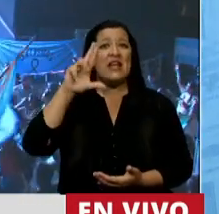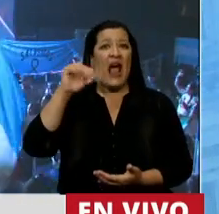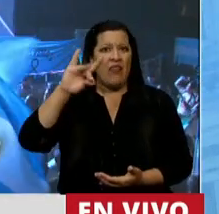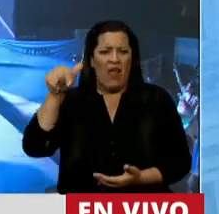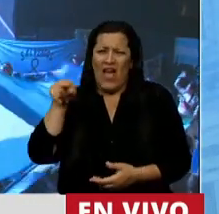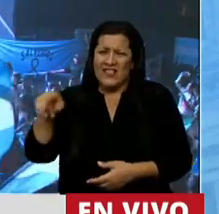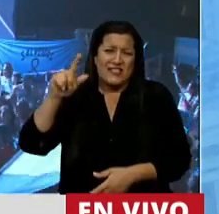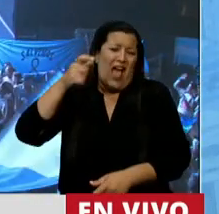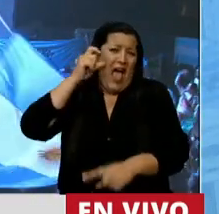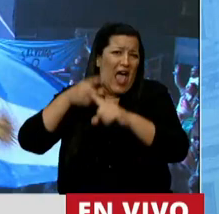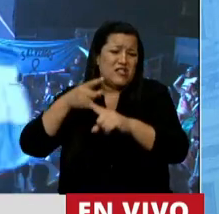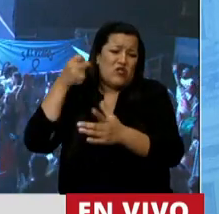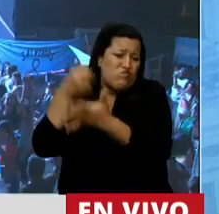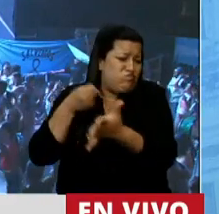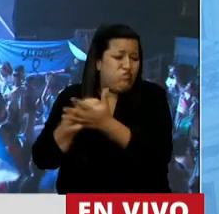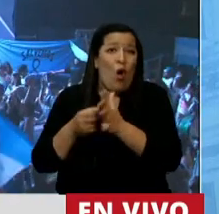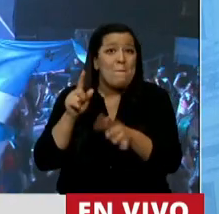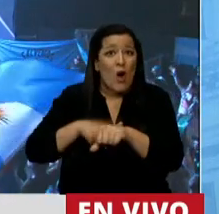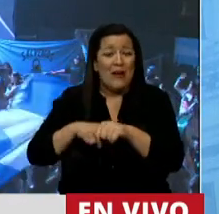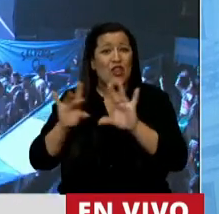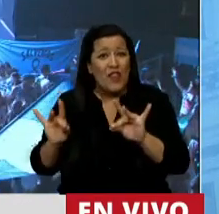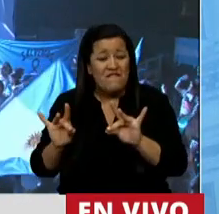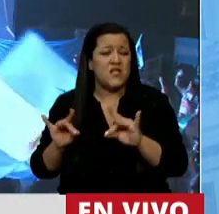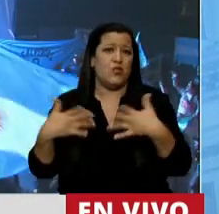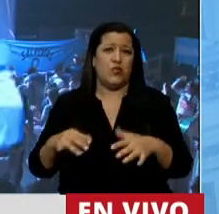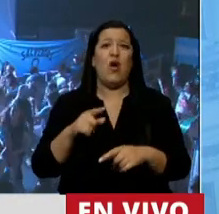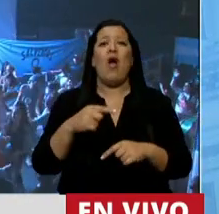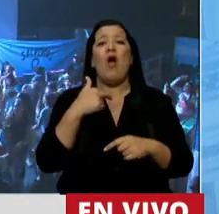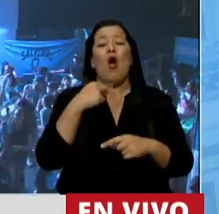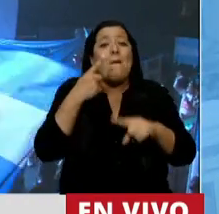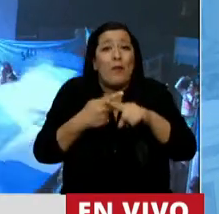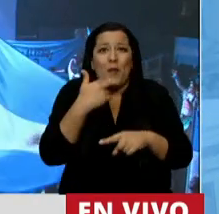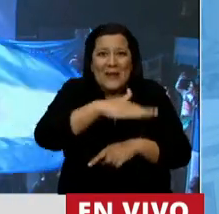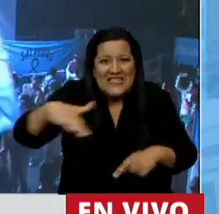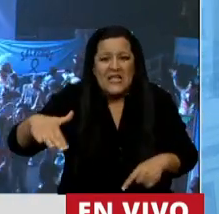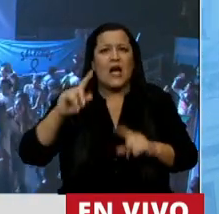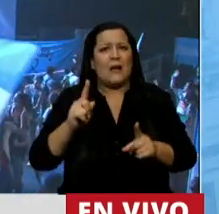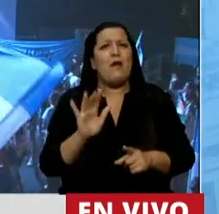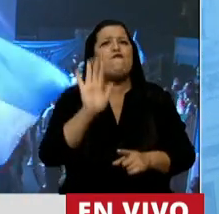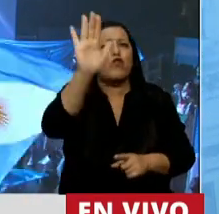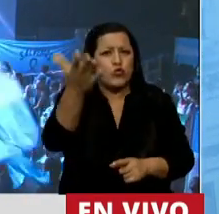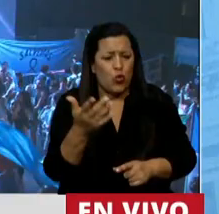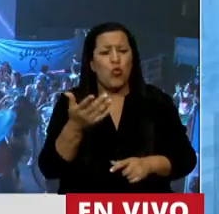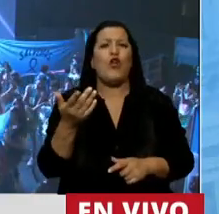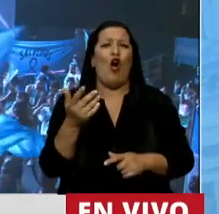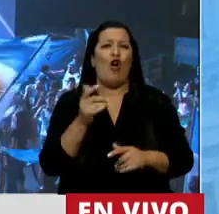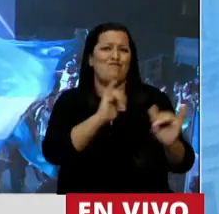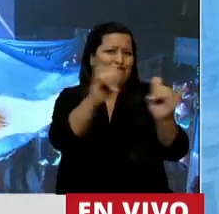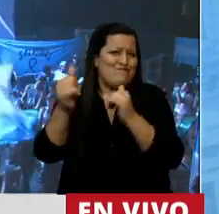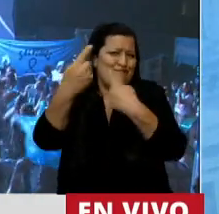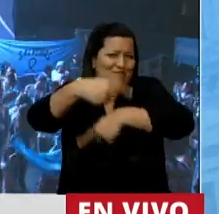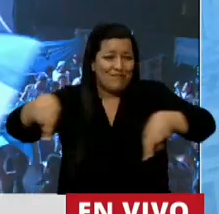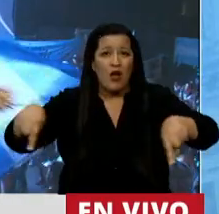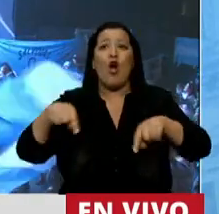difíciles. Mi voto va por mis hijas y por las futuras generaciones. Y mi voto va para que